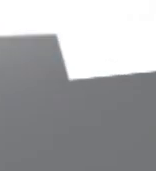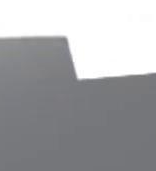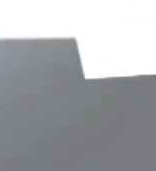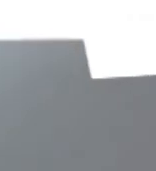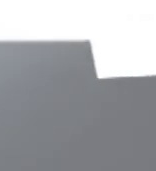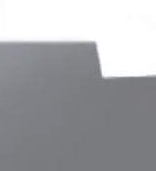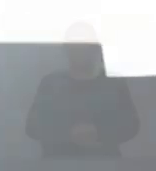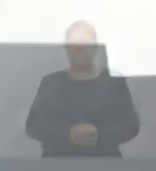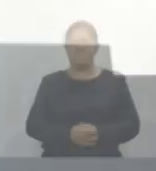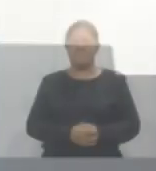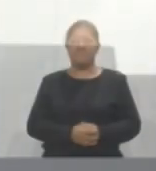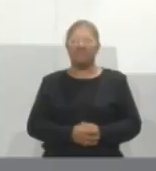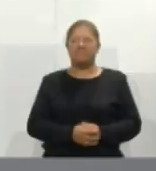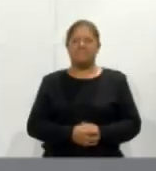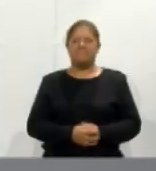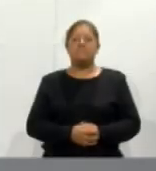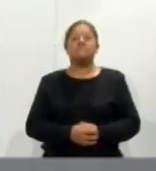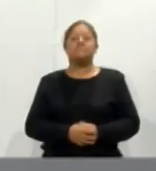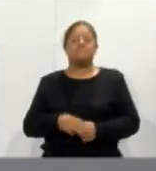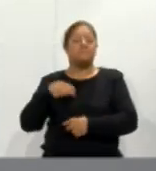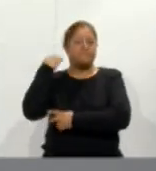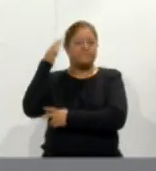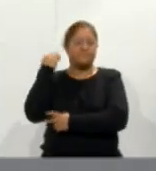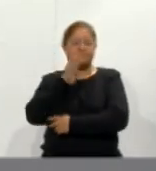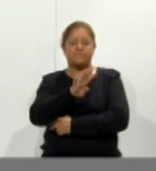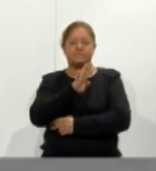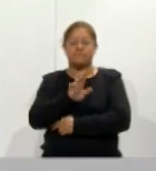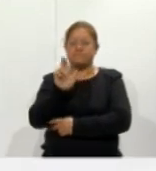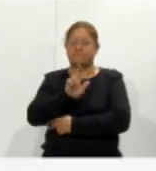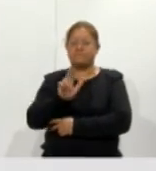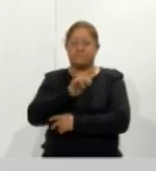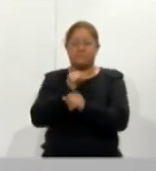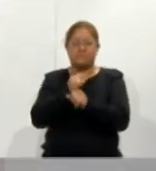Hoy es martes 19 de marzo y esta es la información.